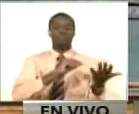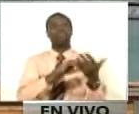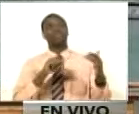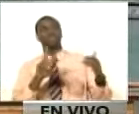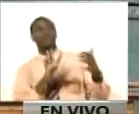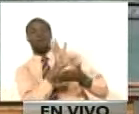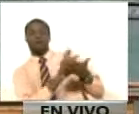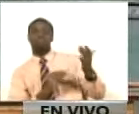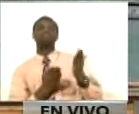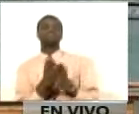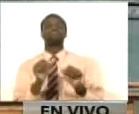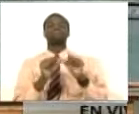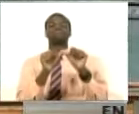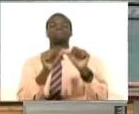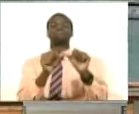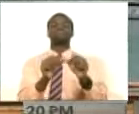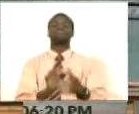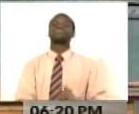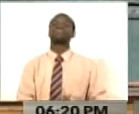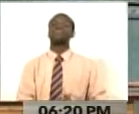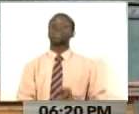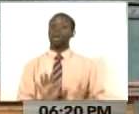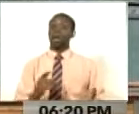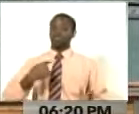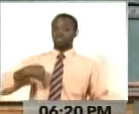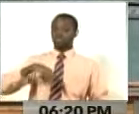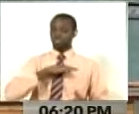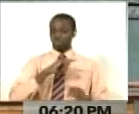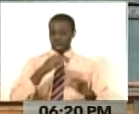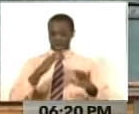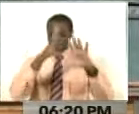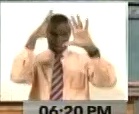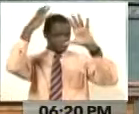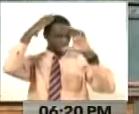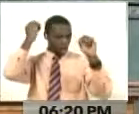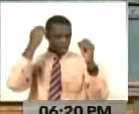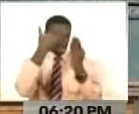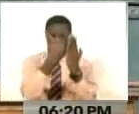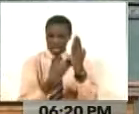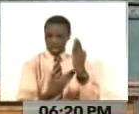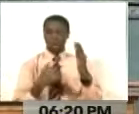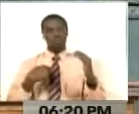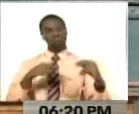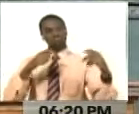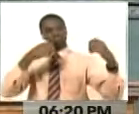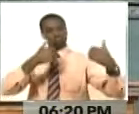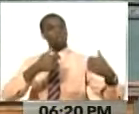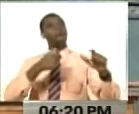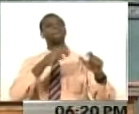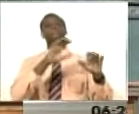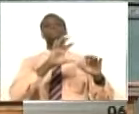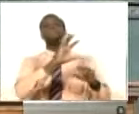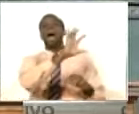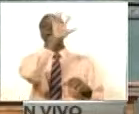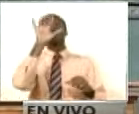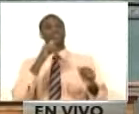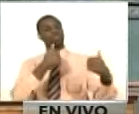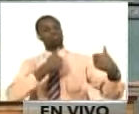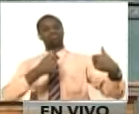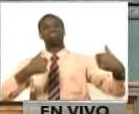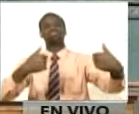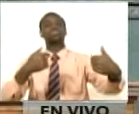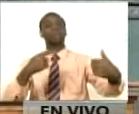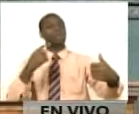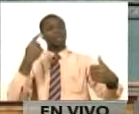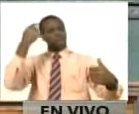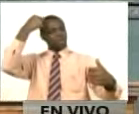Los principios que impiran nuestra diplomacia, nuestra doctrina histórica, está marcada en la diplomacia